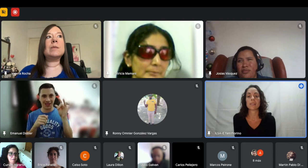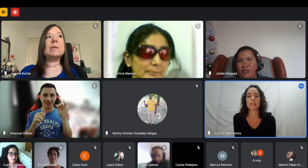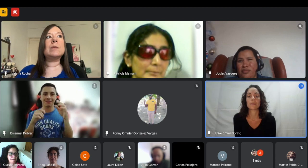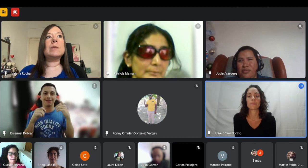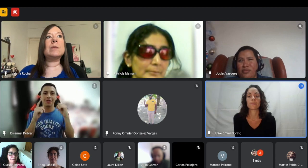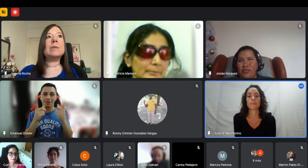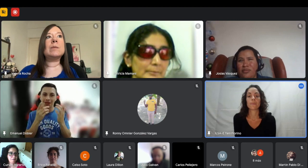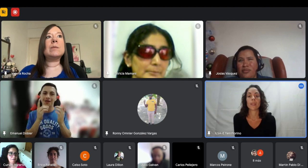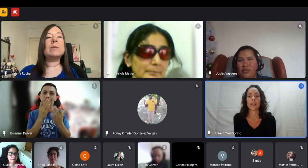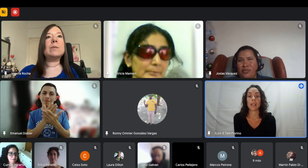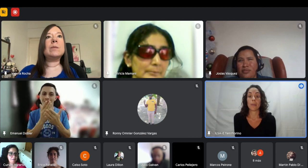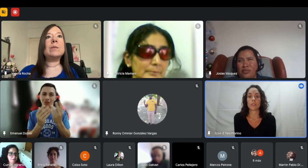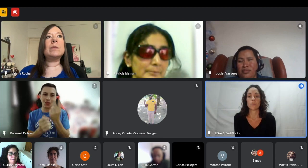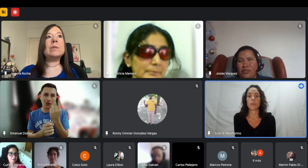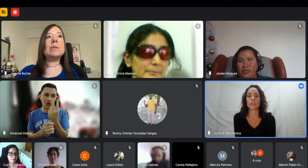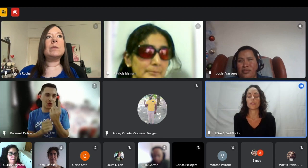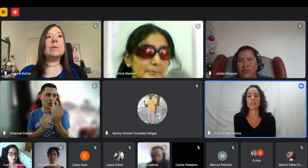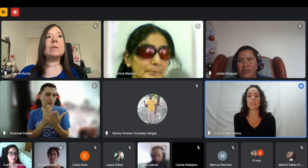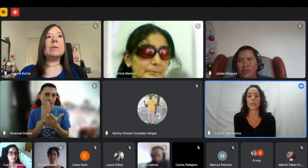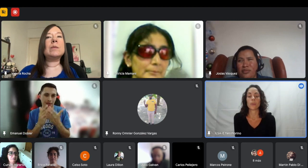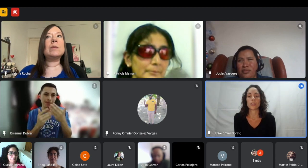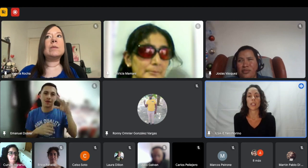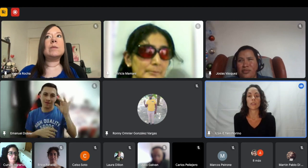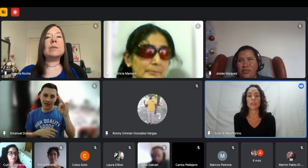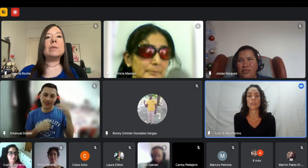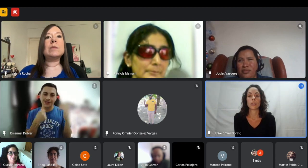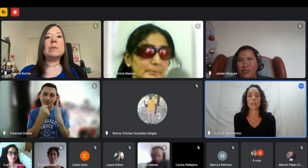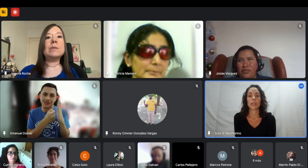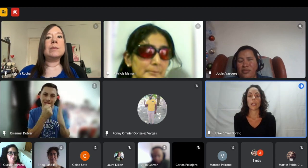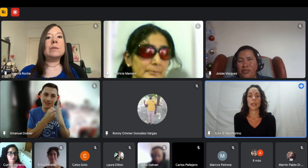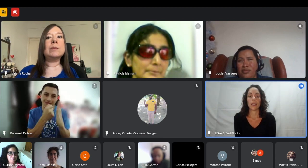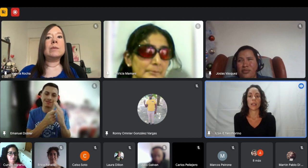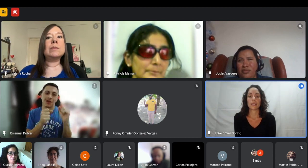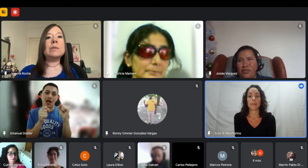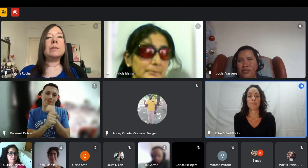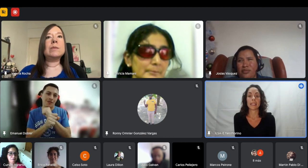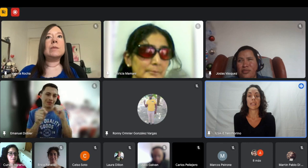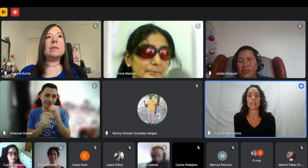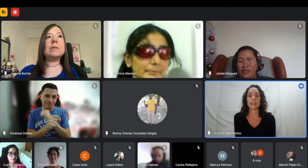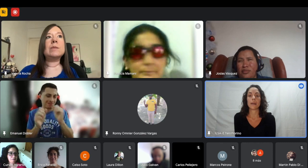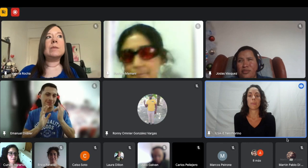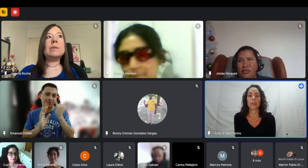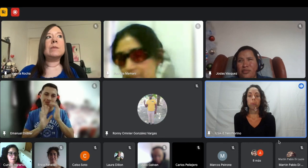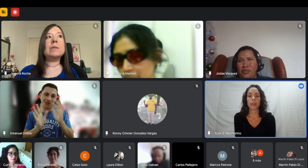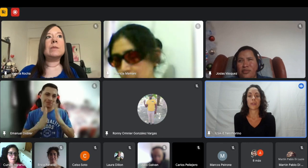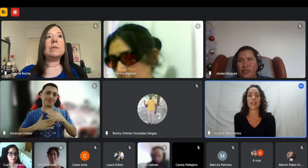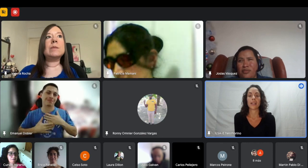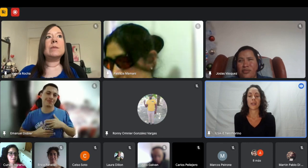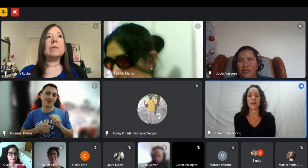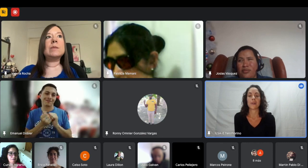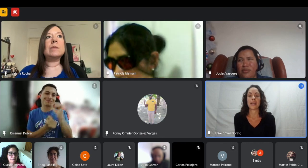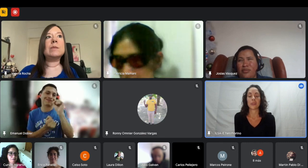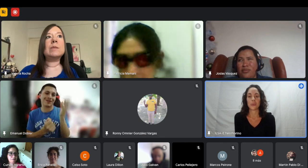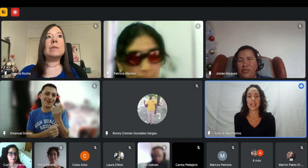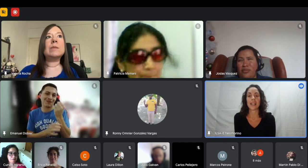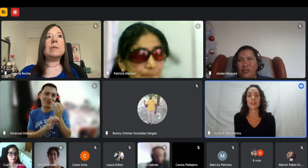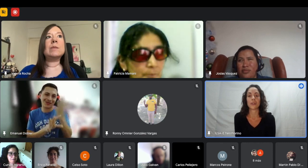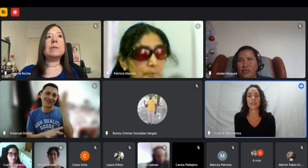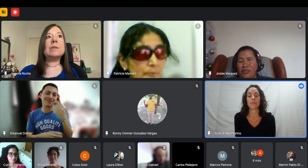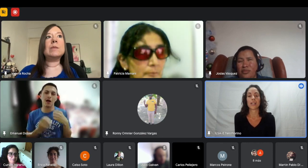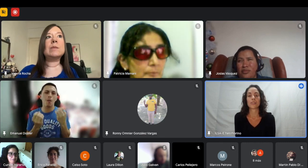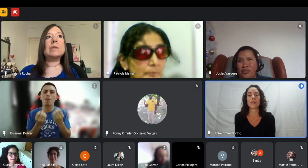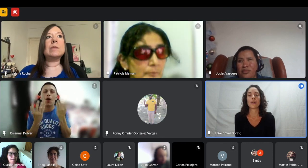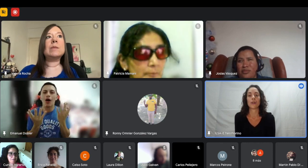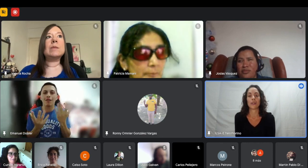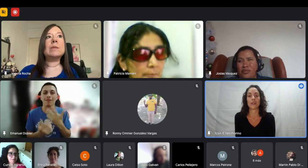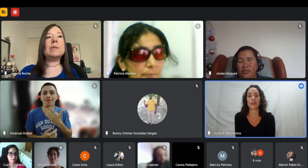sistemas que le pareció un poco difícil esos proyectos esas materias digamos pero bueno estudiando